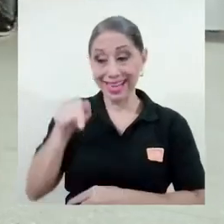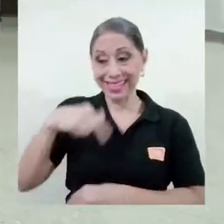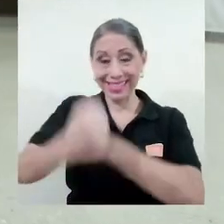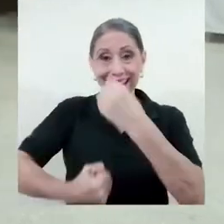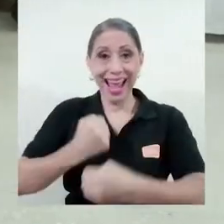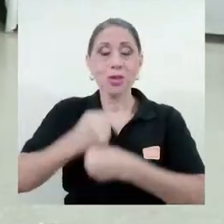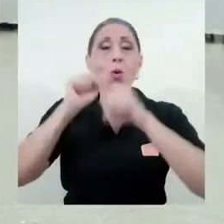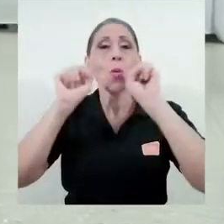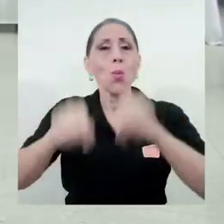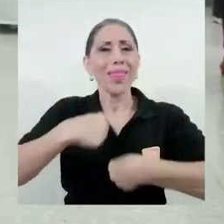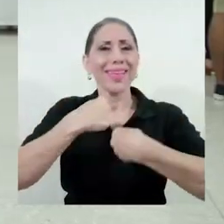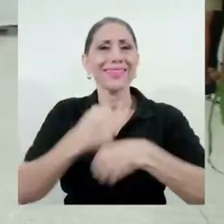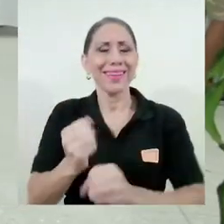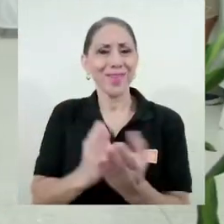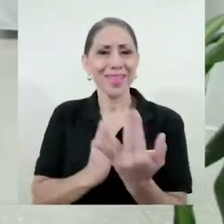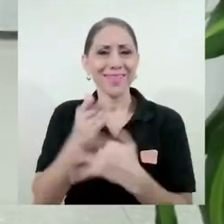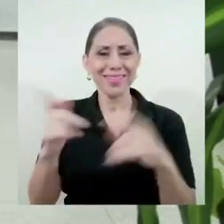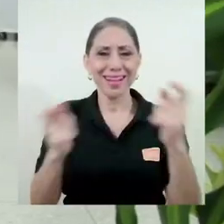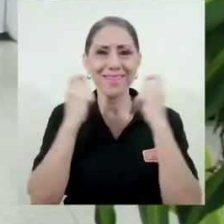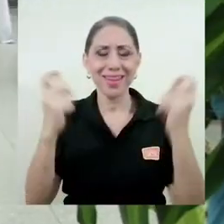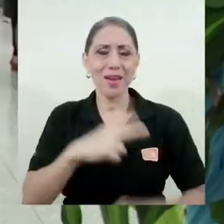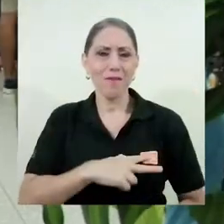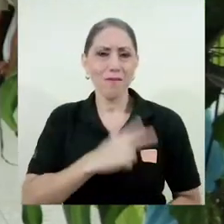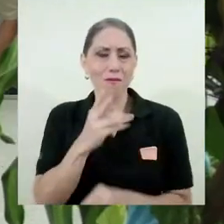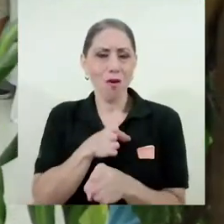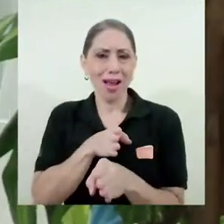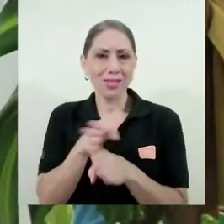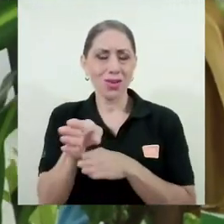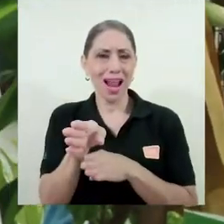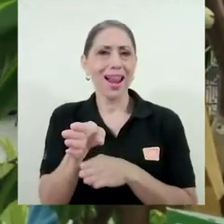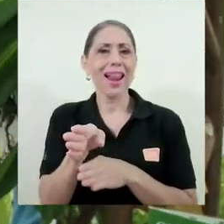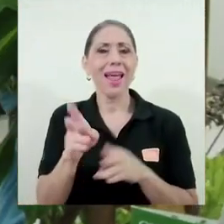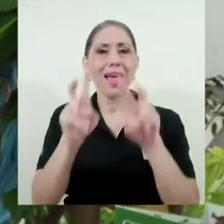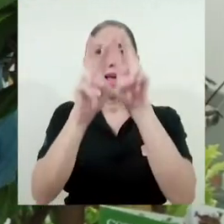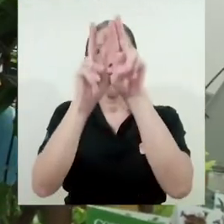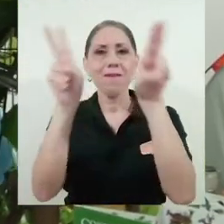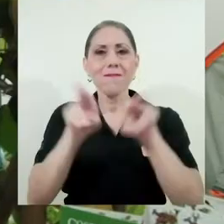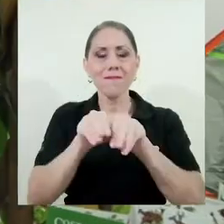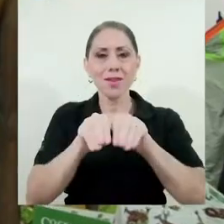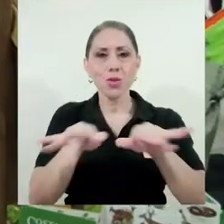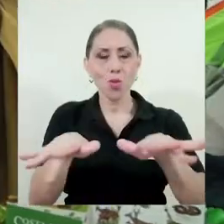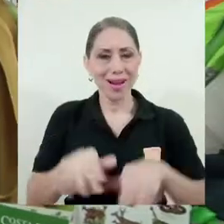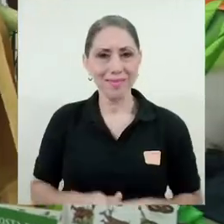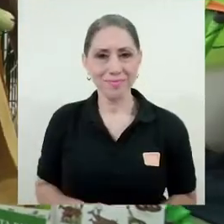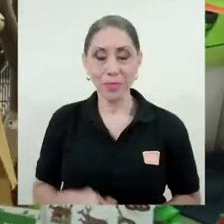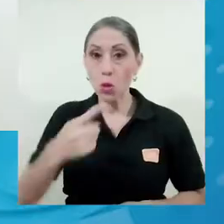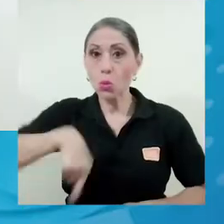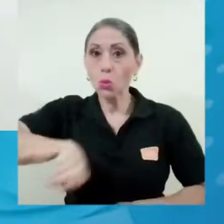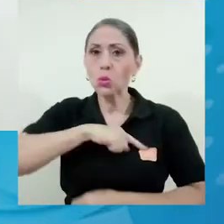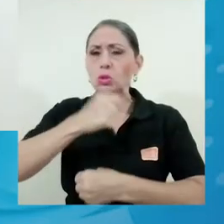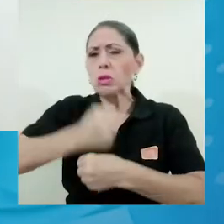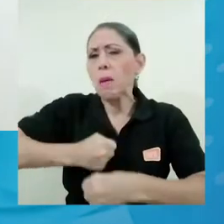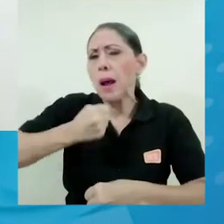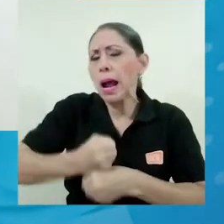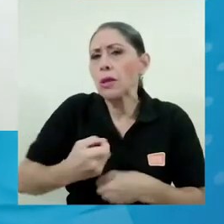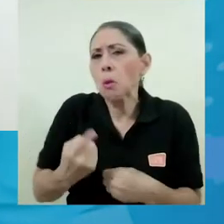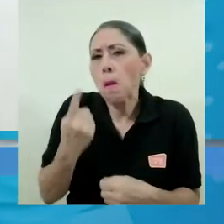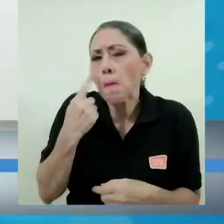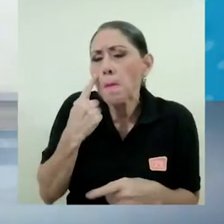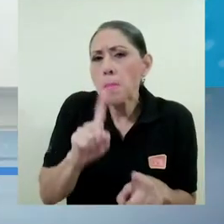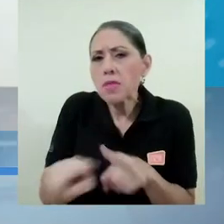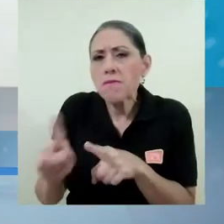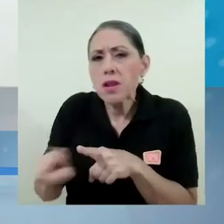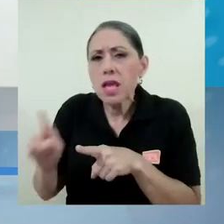podrá hacerlo a través de la Feria Vocacional Virtual. Estamos trabajando en valorar distintos